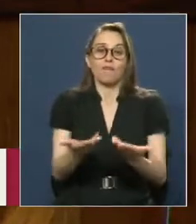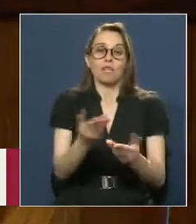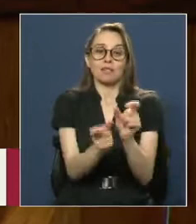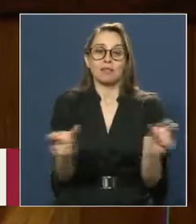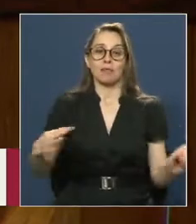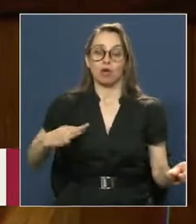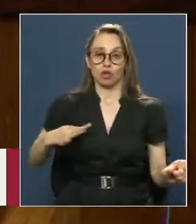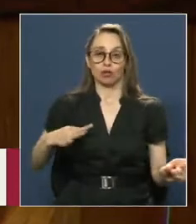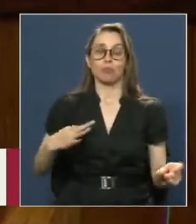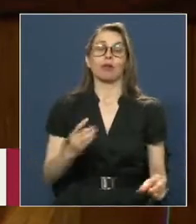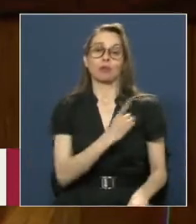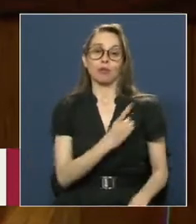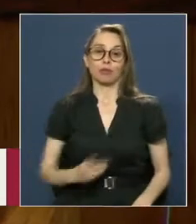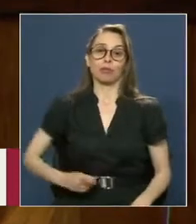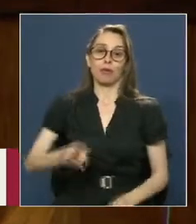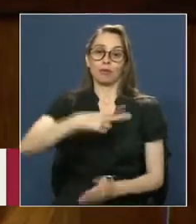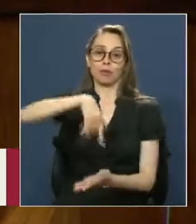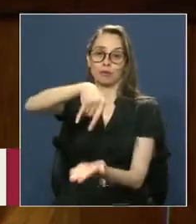parlamentarios De nuestro país